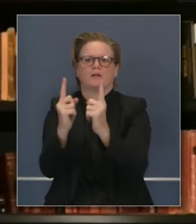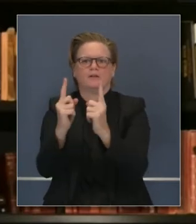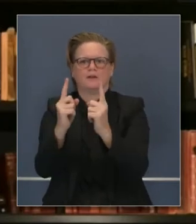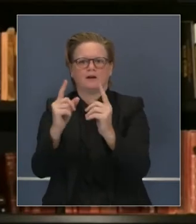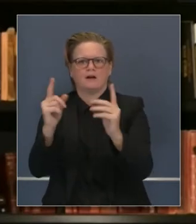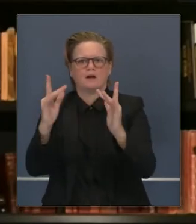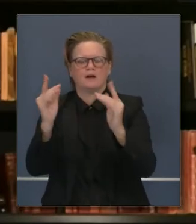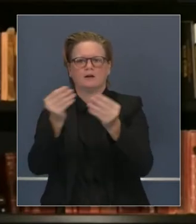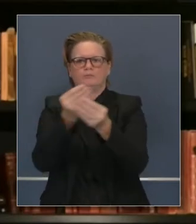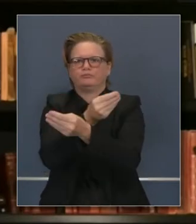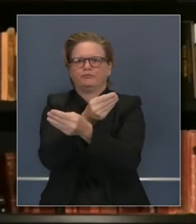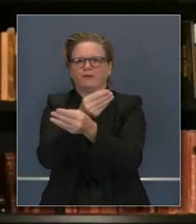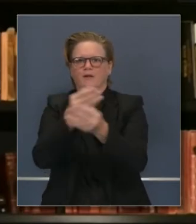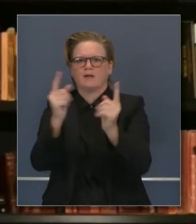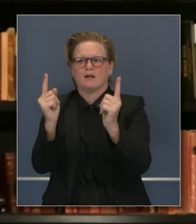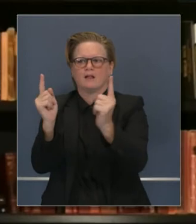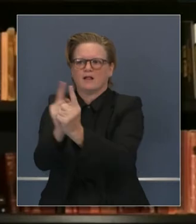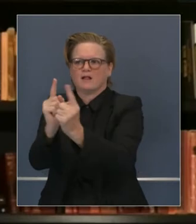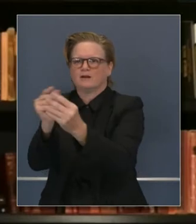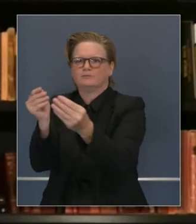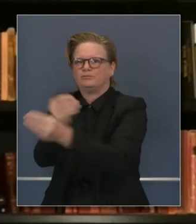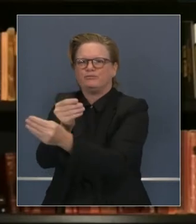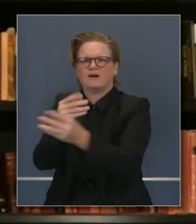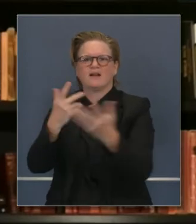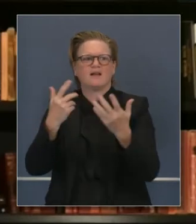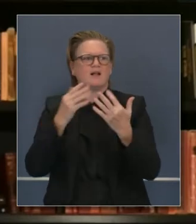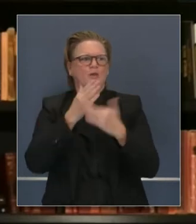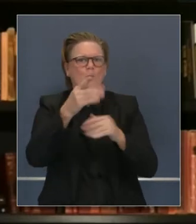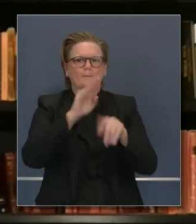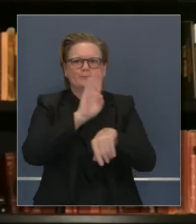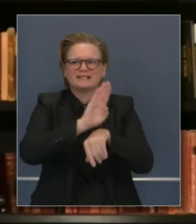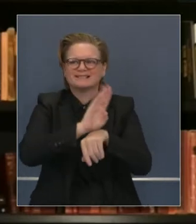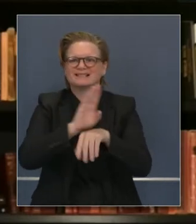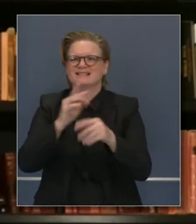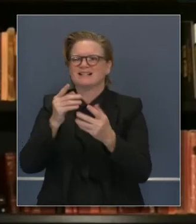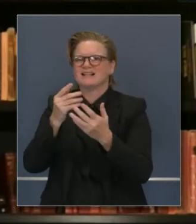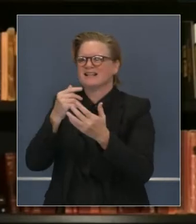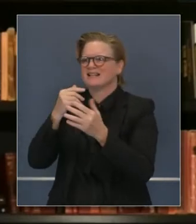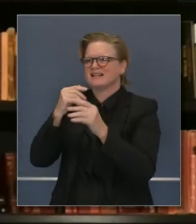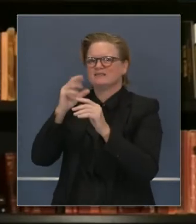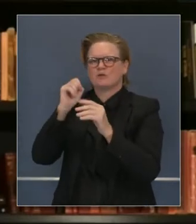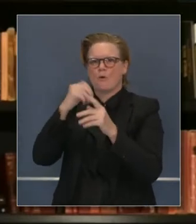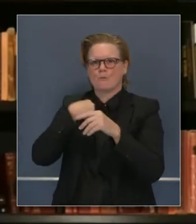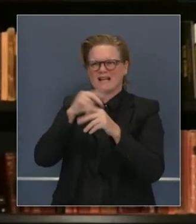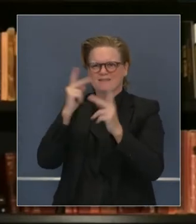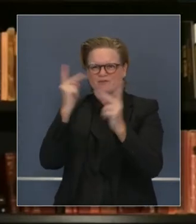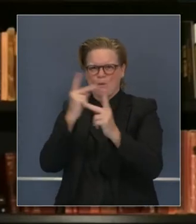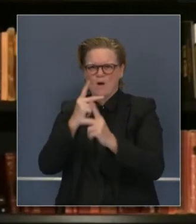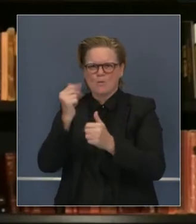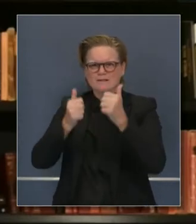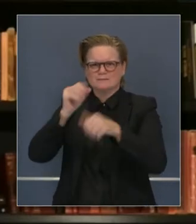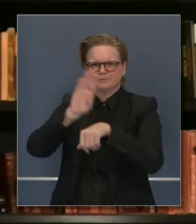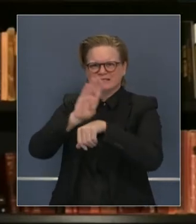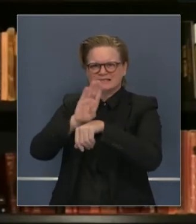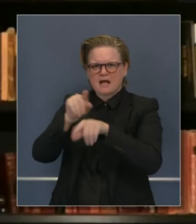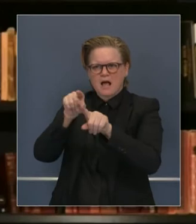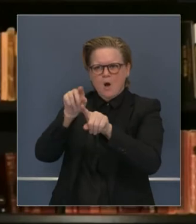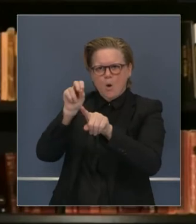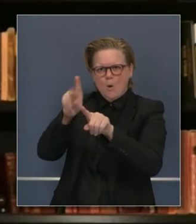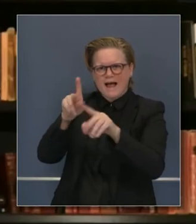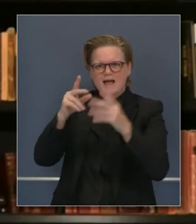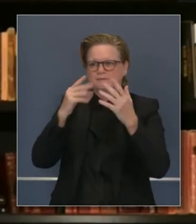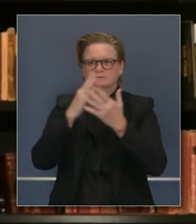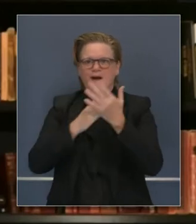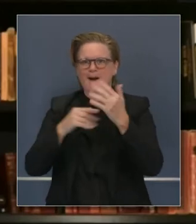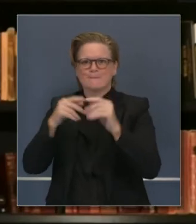de tiempo extendido que ocurren en muchos negocios, y por eso seguimos adelante. Queremos instar actividades al aire libre, no en